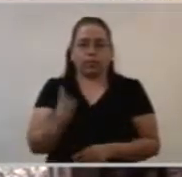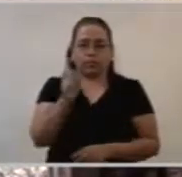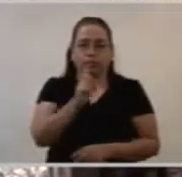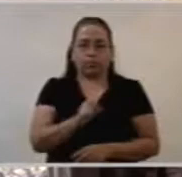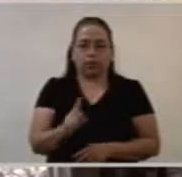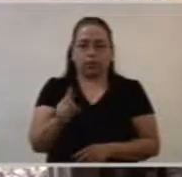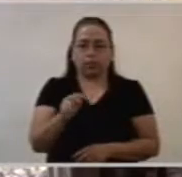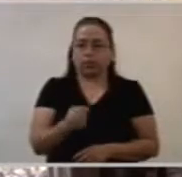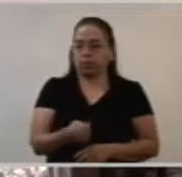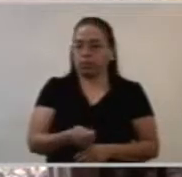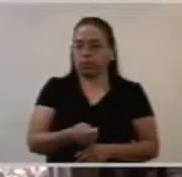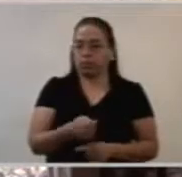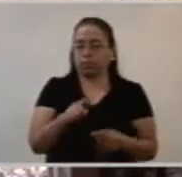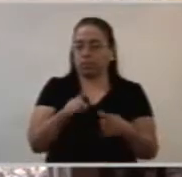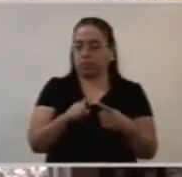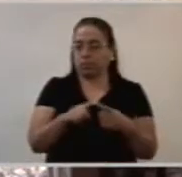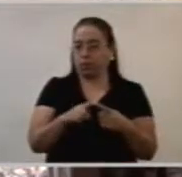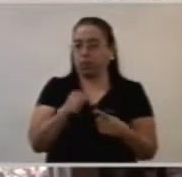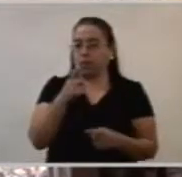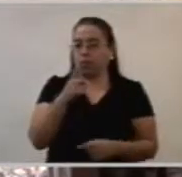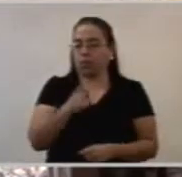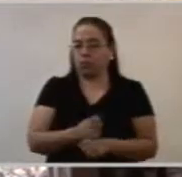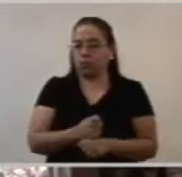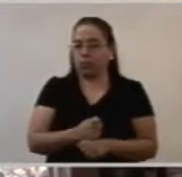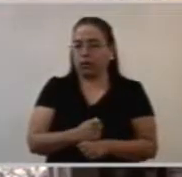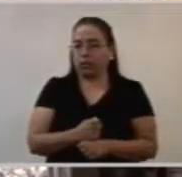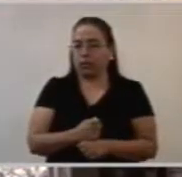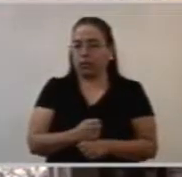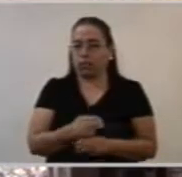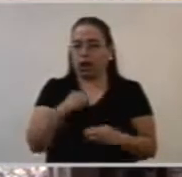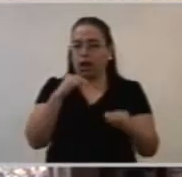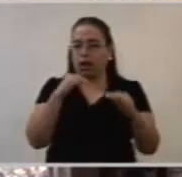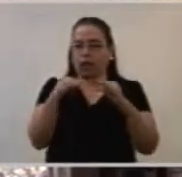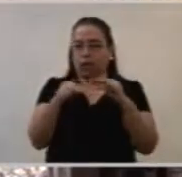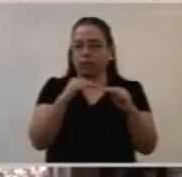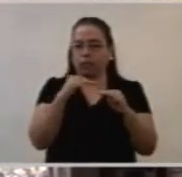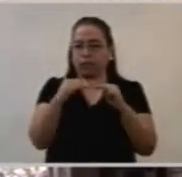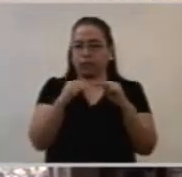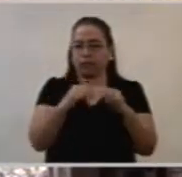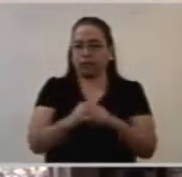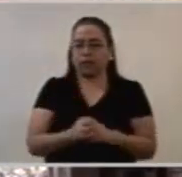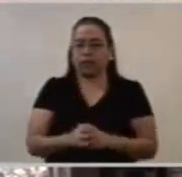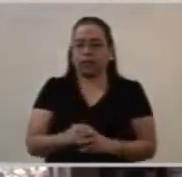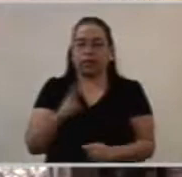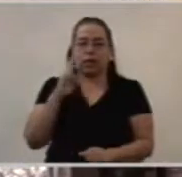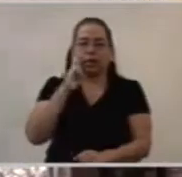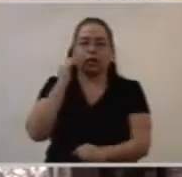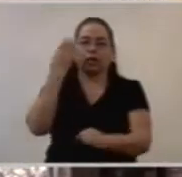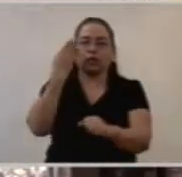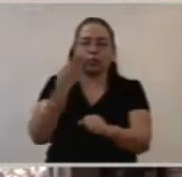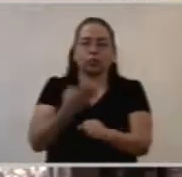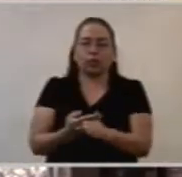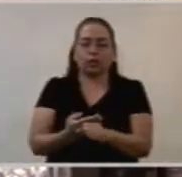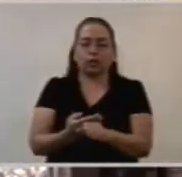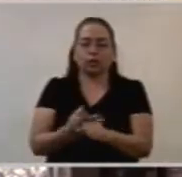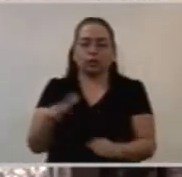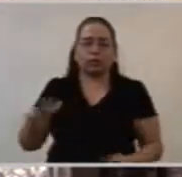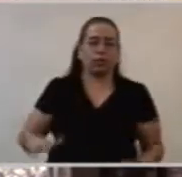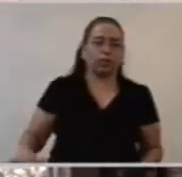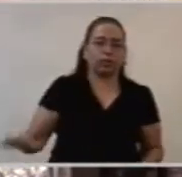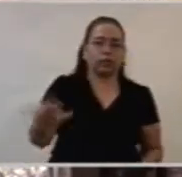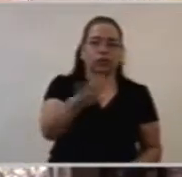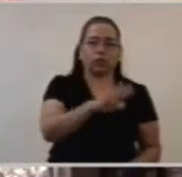Primero, la misión es responsabilidad de todos nosotros,